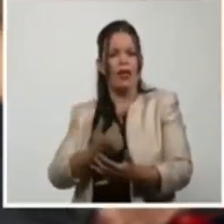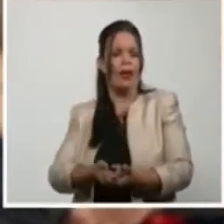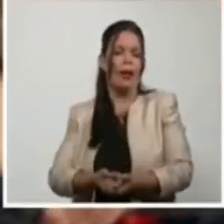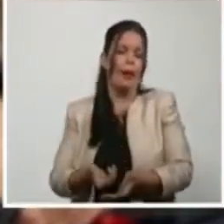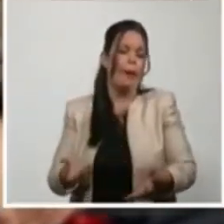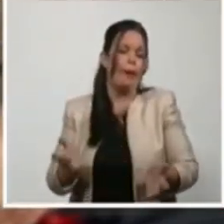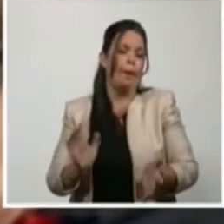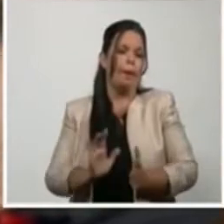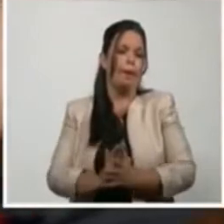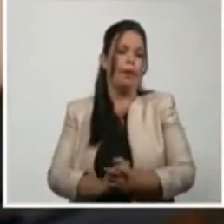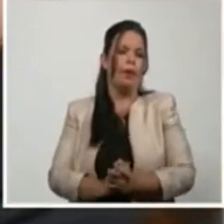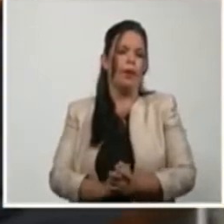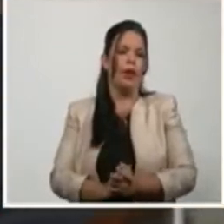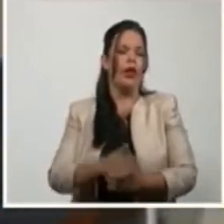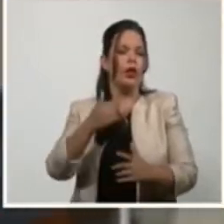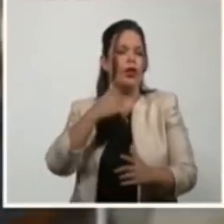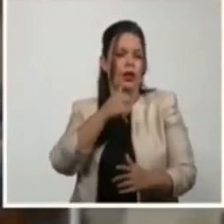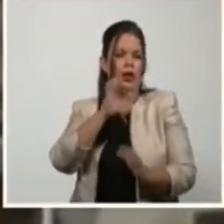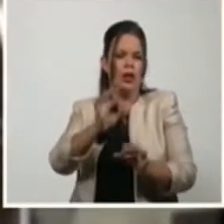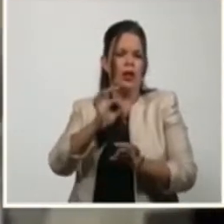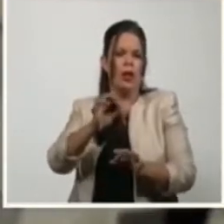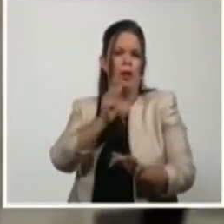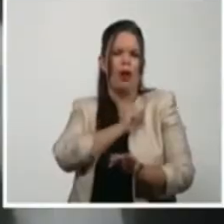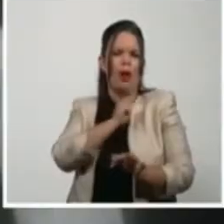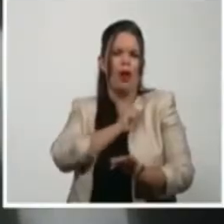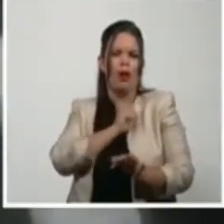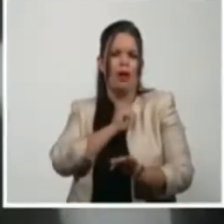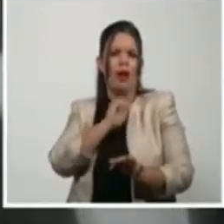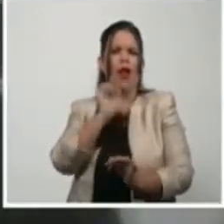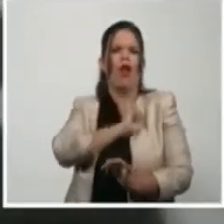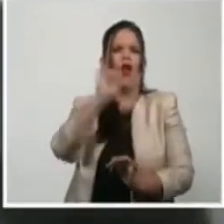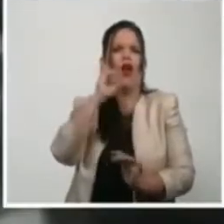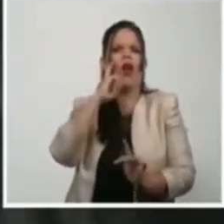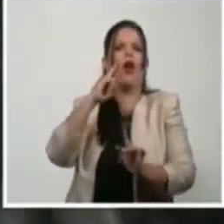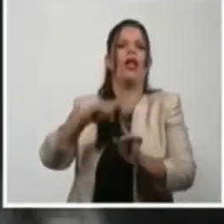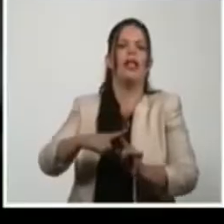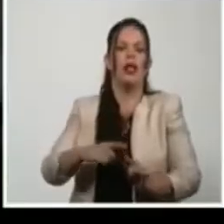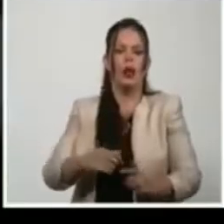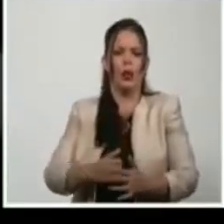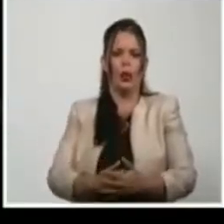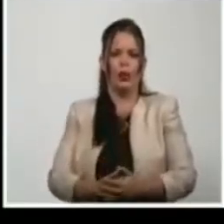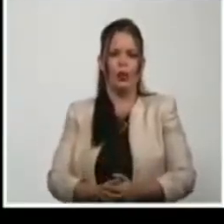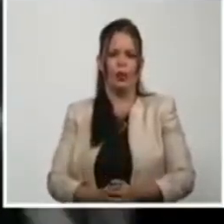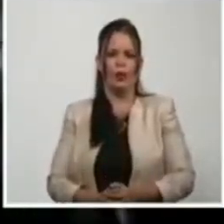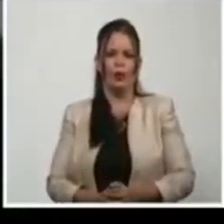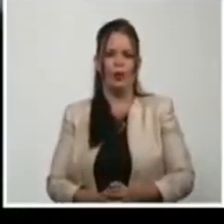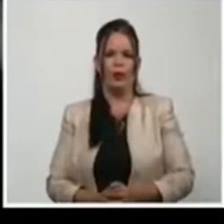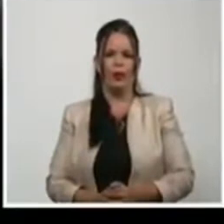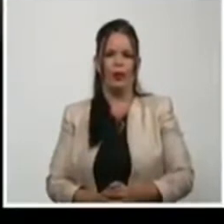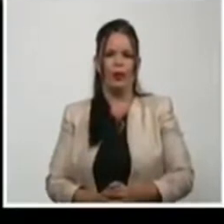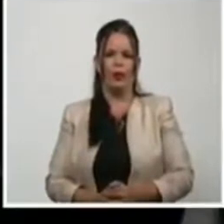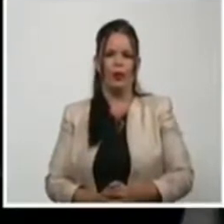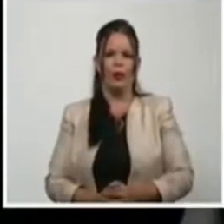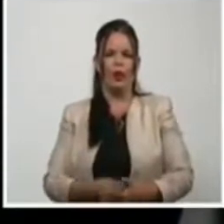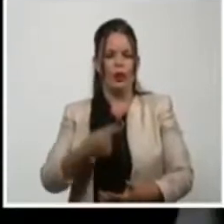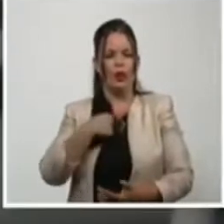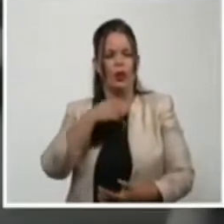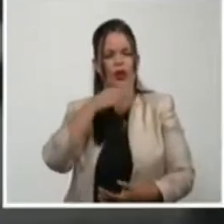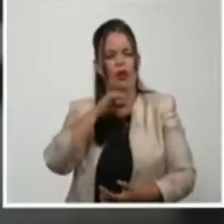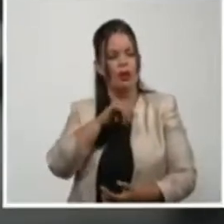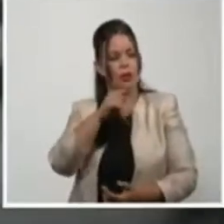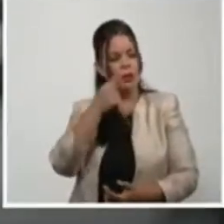recurso para lograr su objetivo. Me dijo, Enrique, esta licia, según me han dicho los médicos,